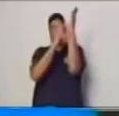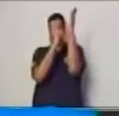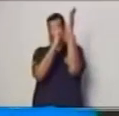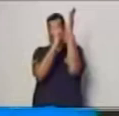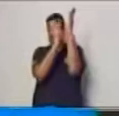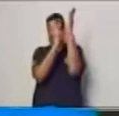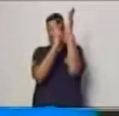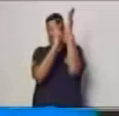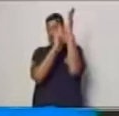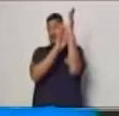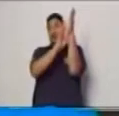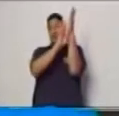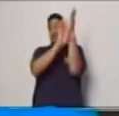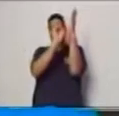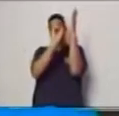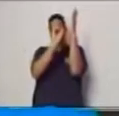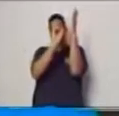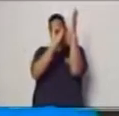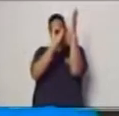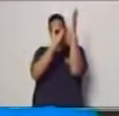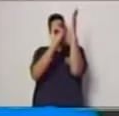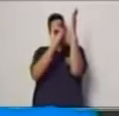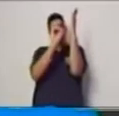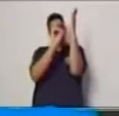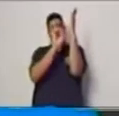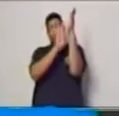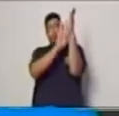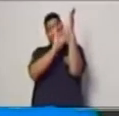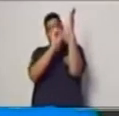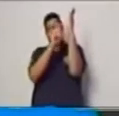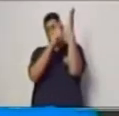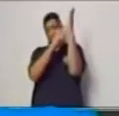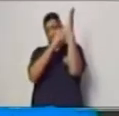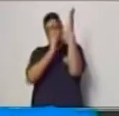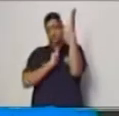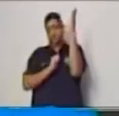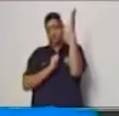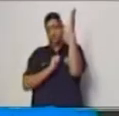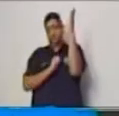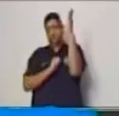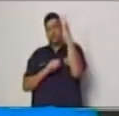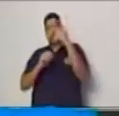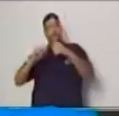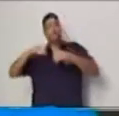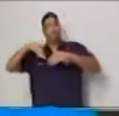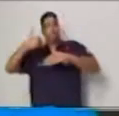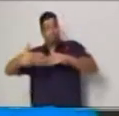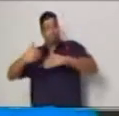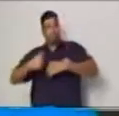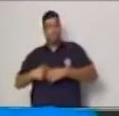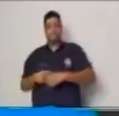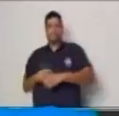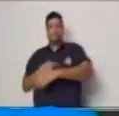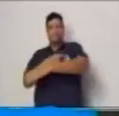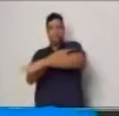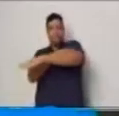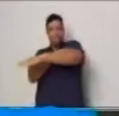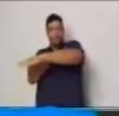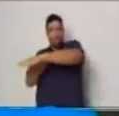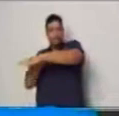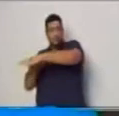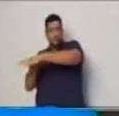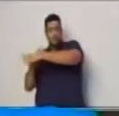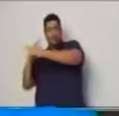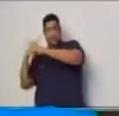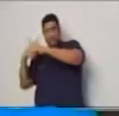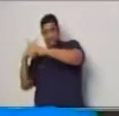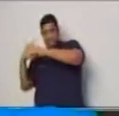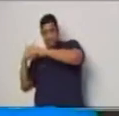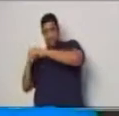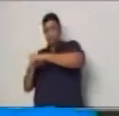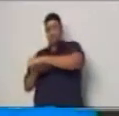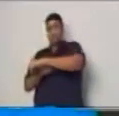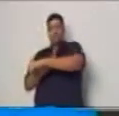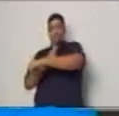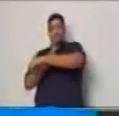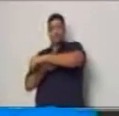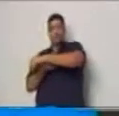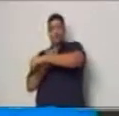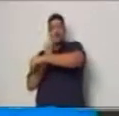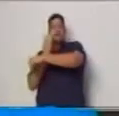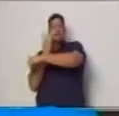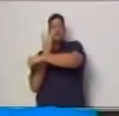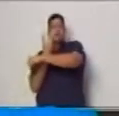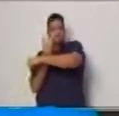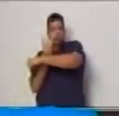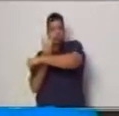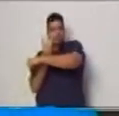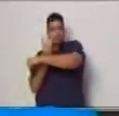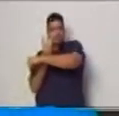muy bien siguiente punto tres en el eje de las x y